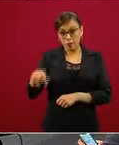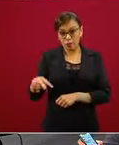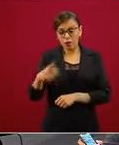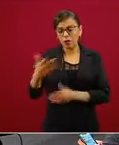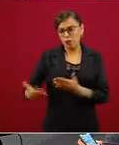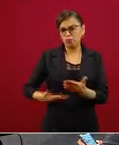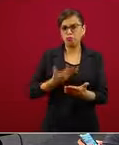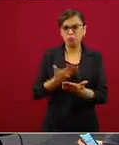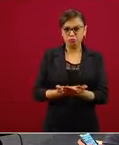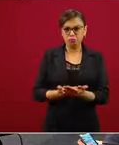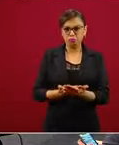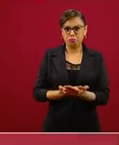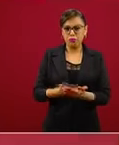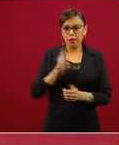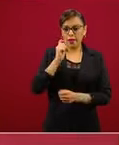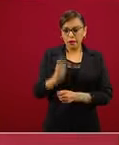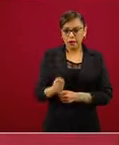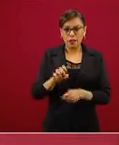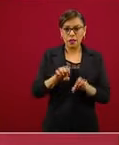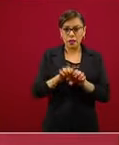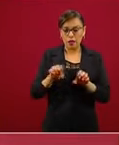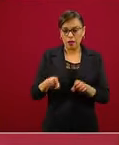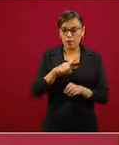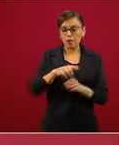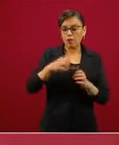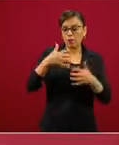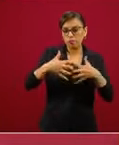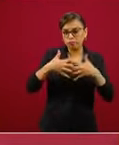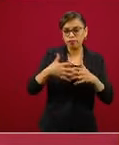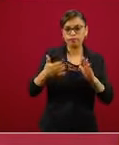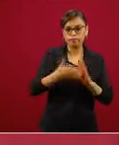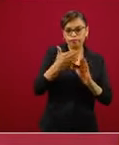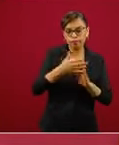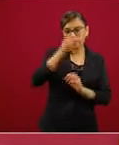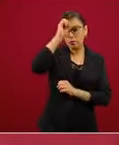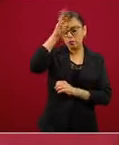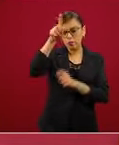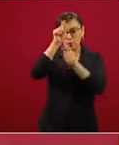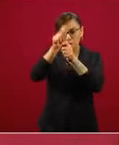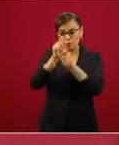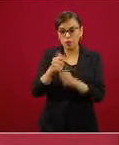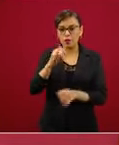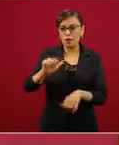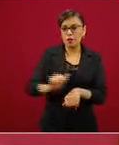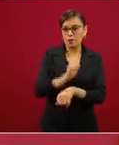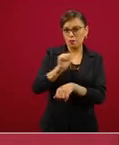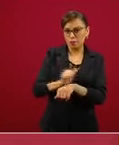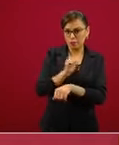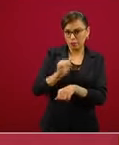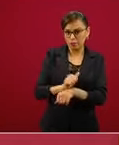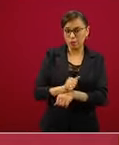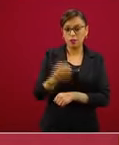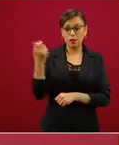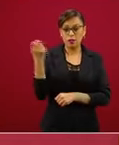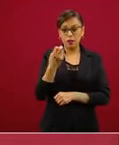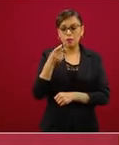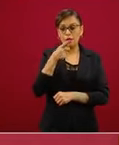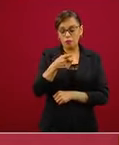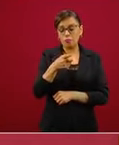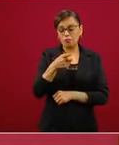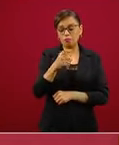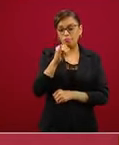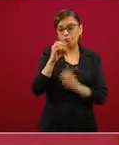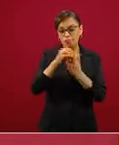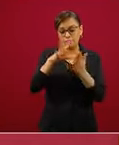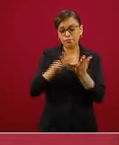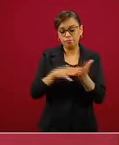industria automotriz, de construcción y minería sean consideradas como esenciales y a partir